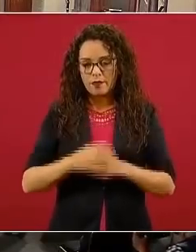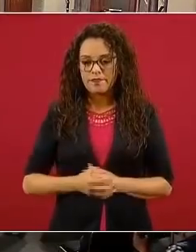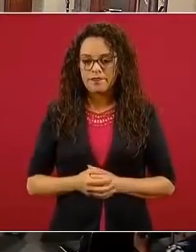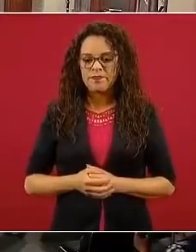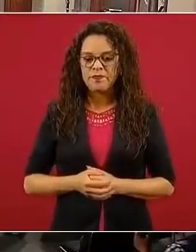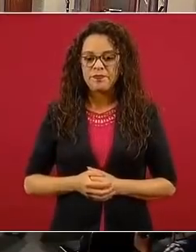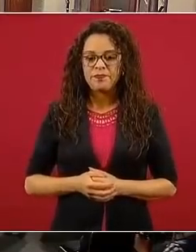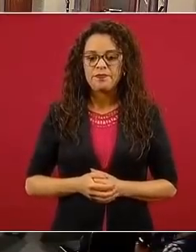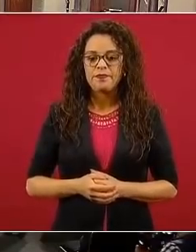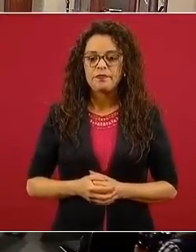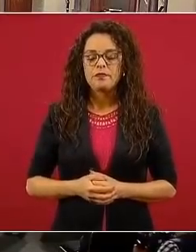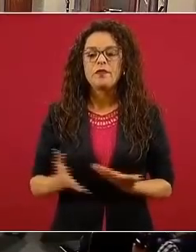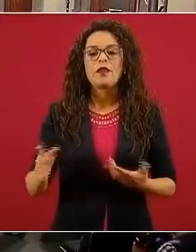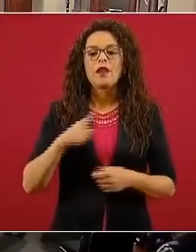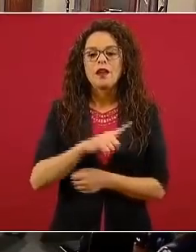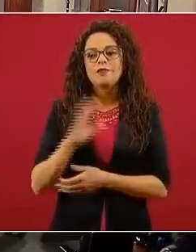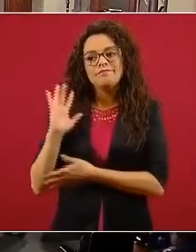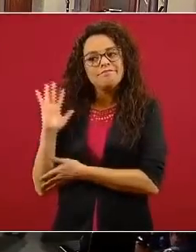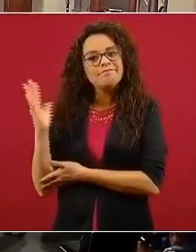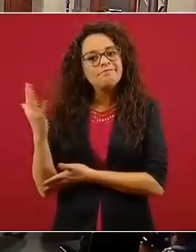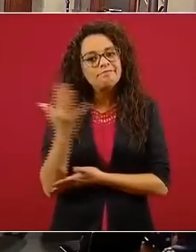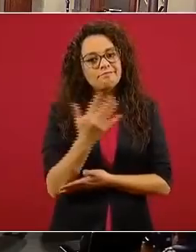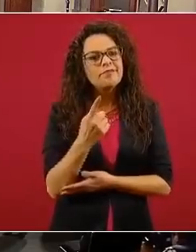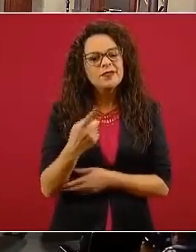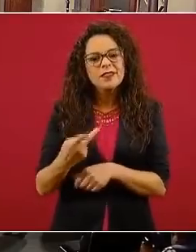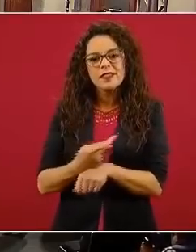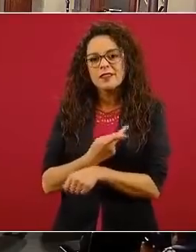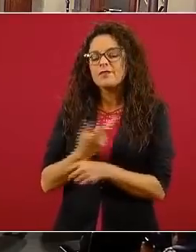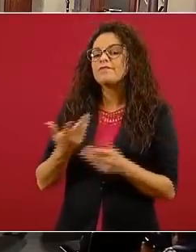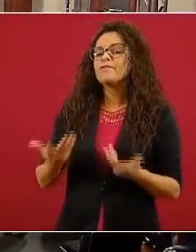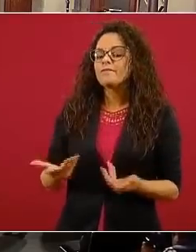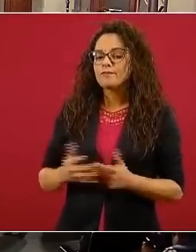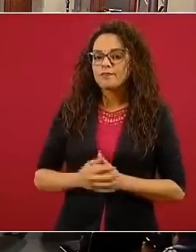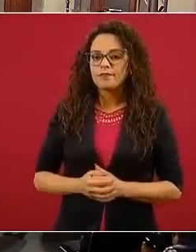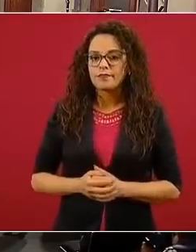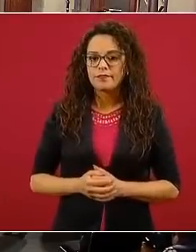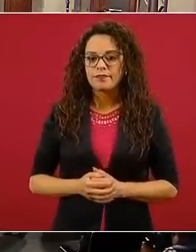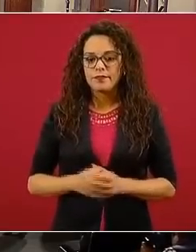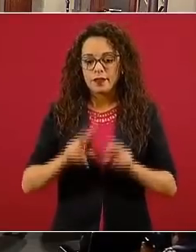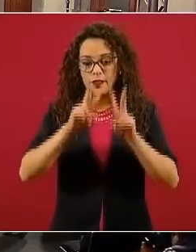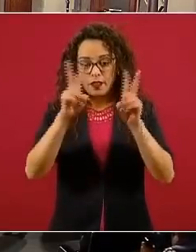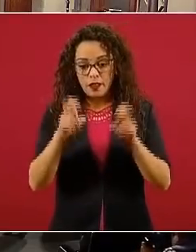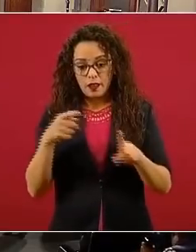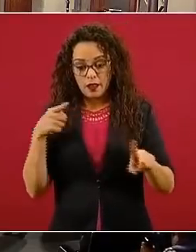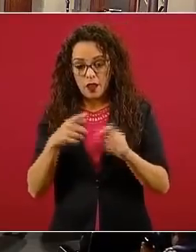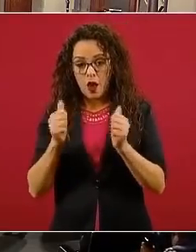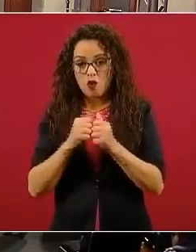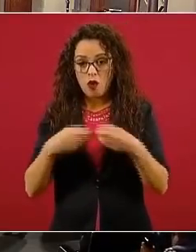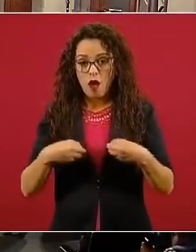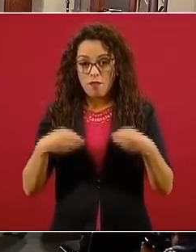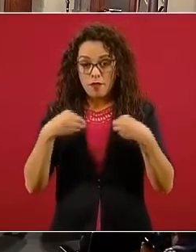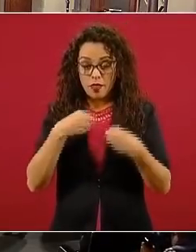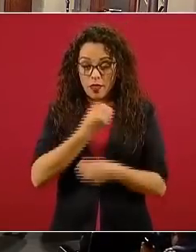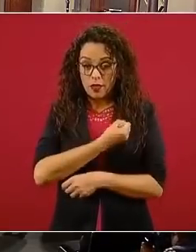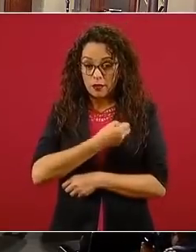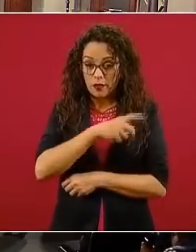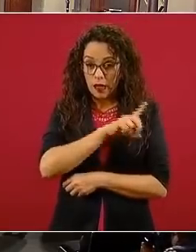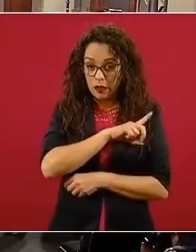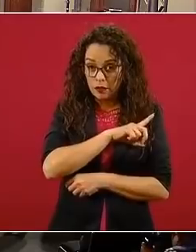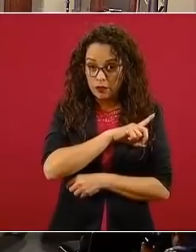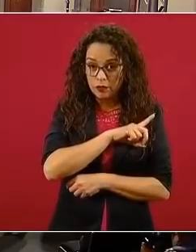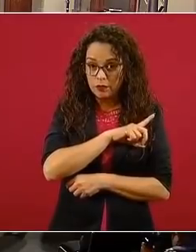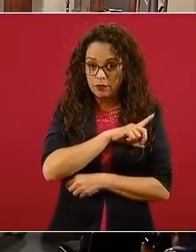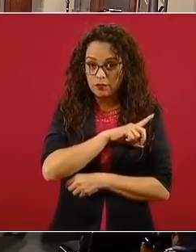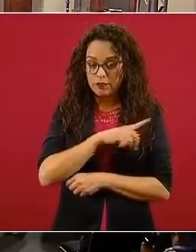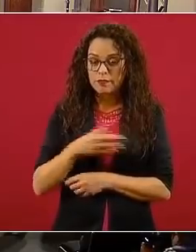la educación preescolar? Los temas que tienen que ver con vida saludable están precisamente en el